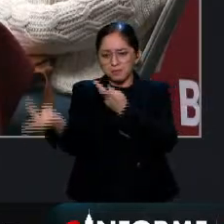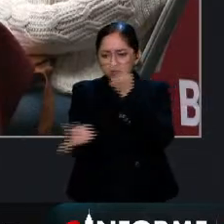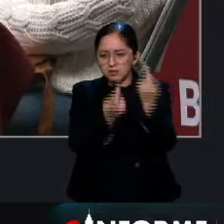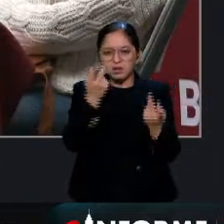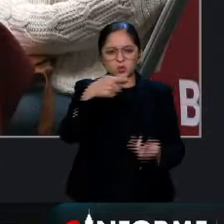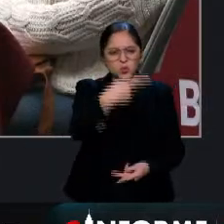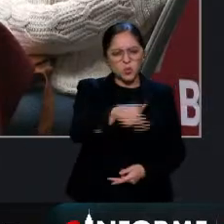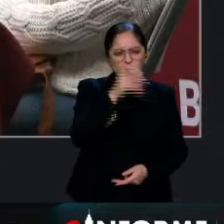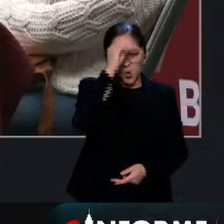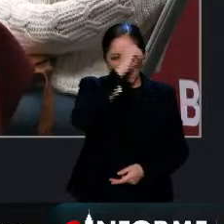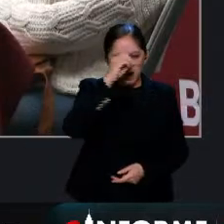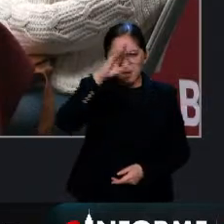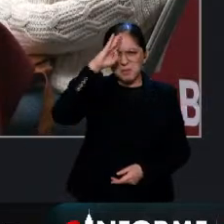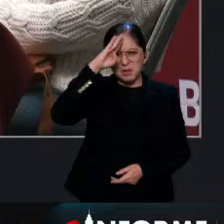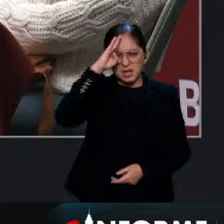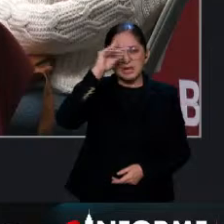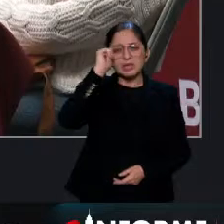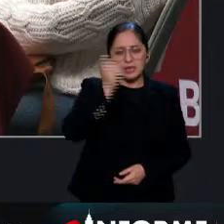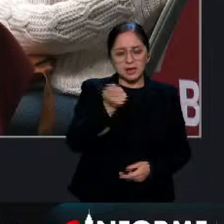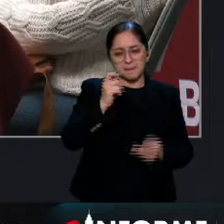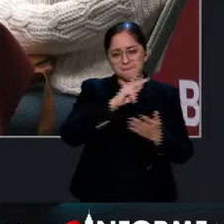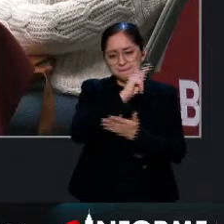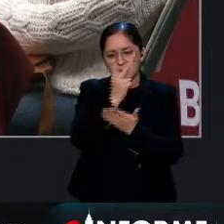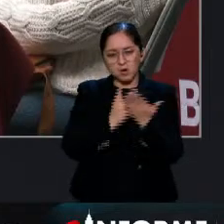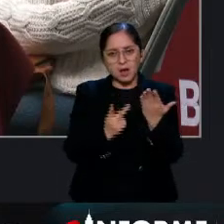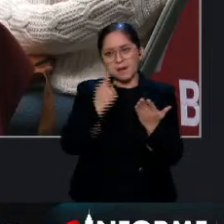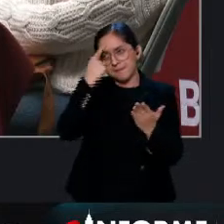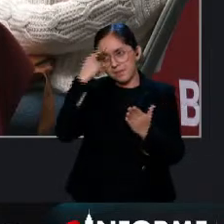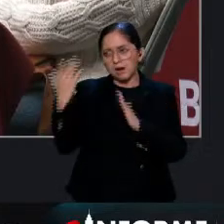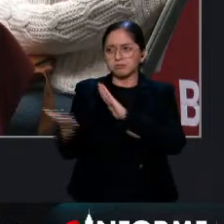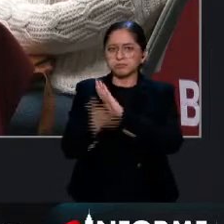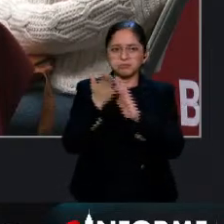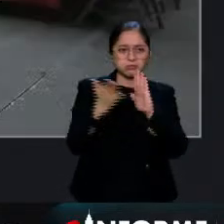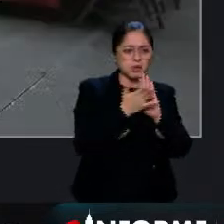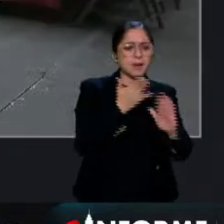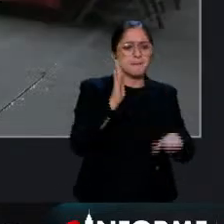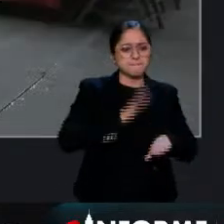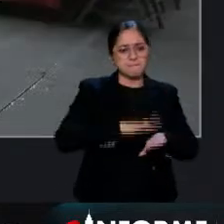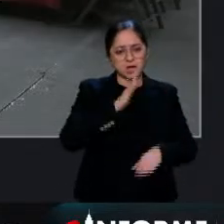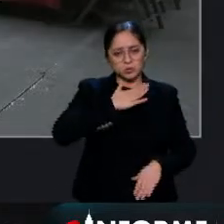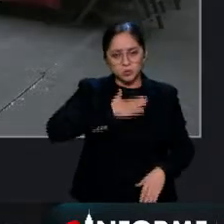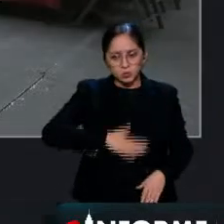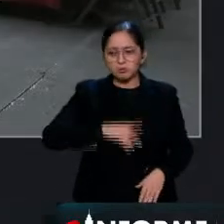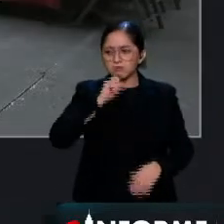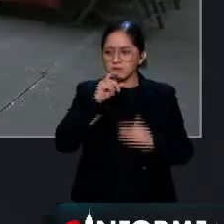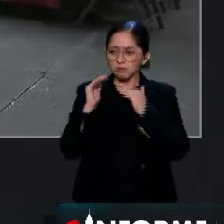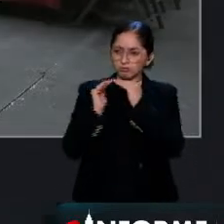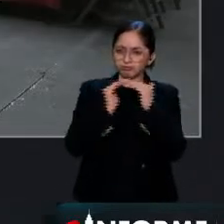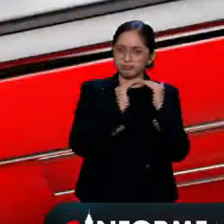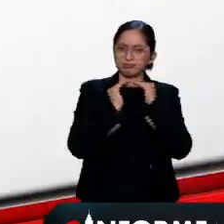desarrollo urbano para crear un plan que permita la construcción de una ciudad que sea más justa y más equitativa